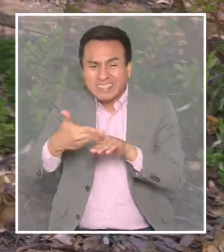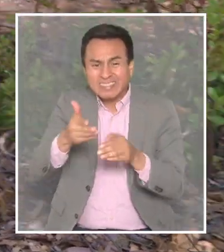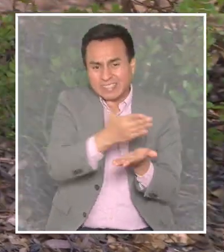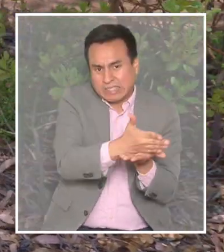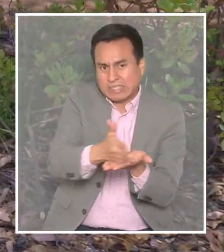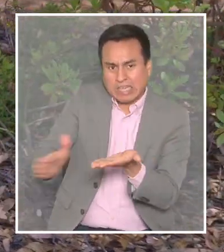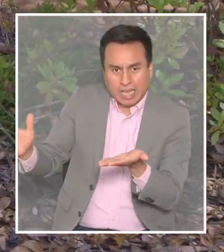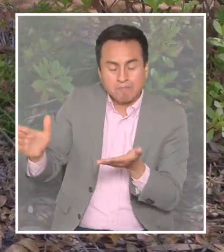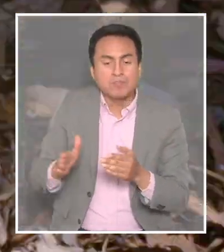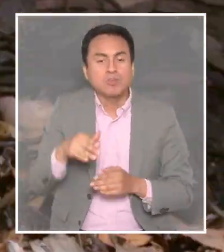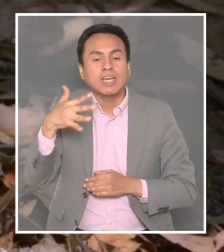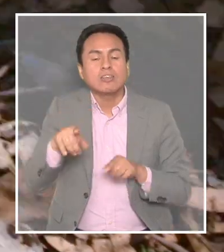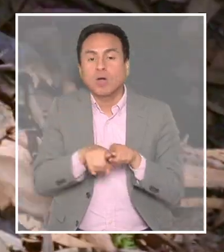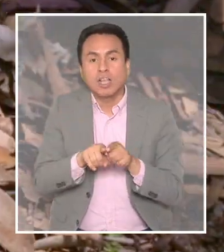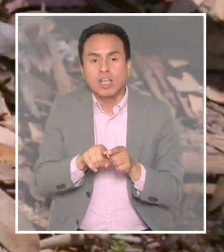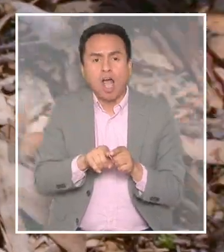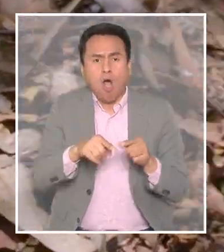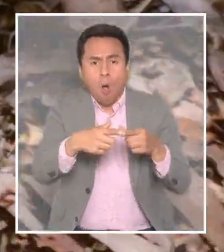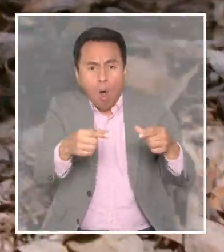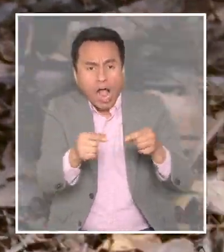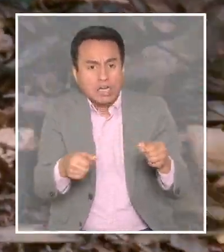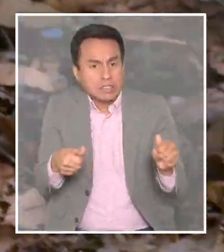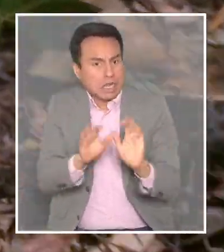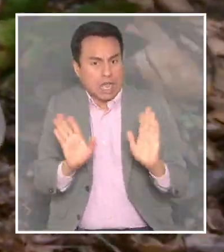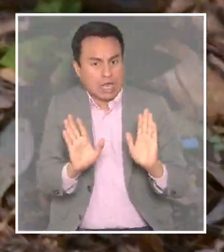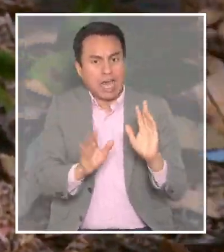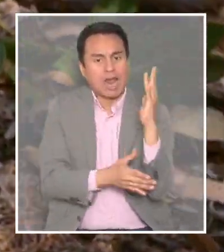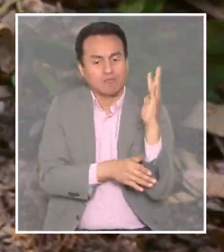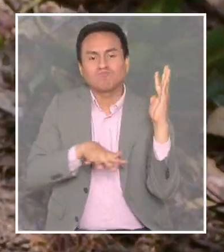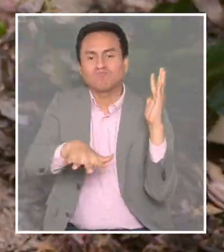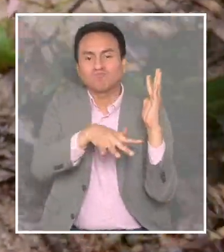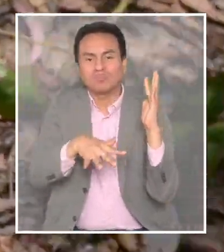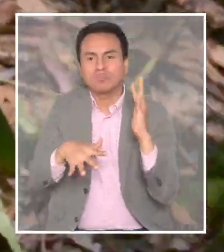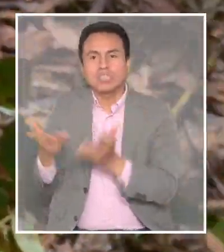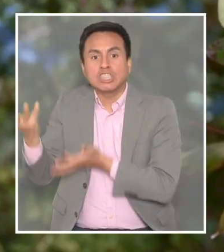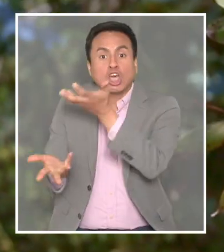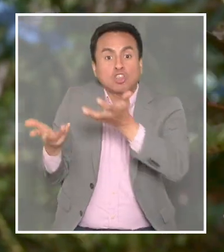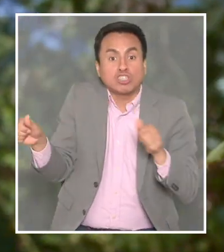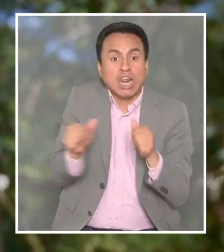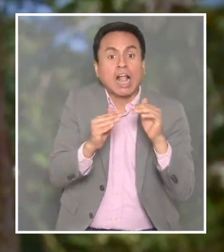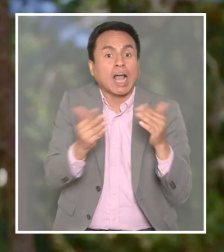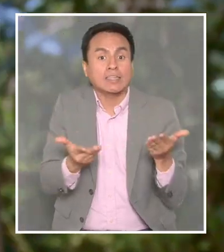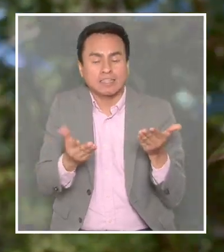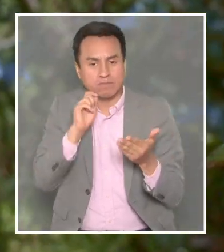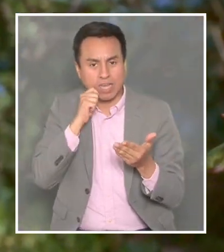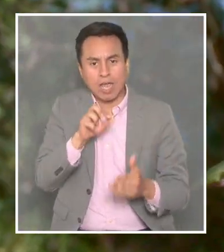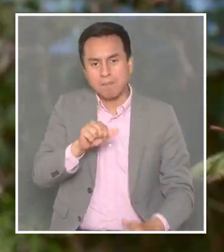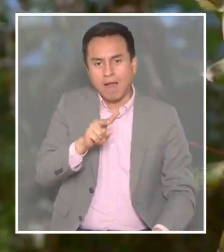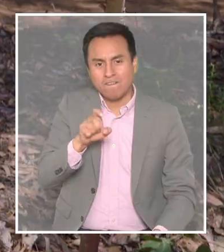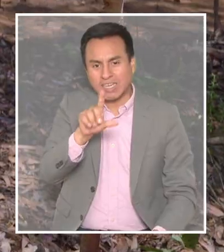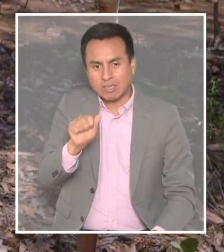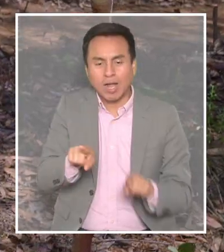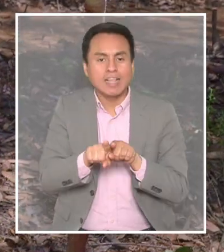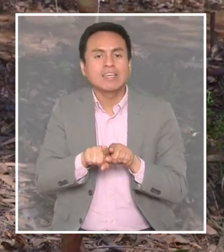sacar todo este desecho o recibo vegetal. La idea es que no quede ninguna hoja cercana al árbol. Cuando viene un incendio forestal cercano